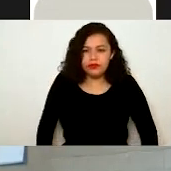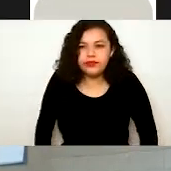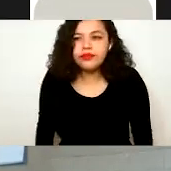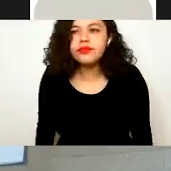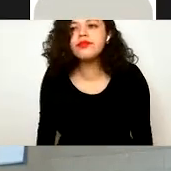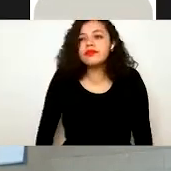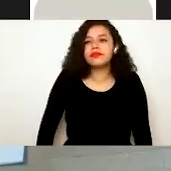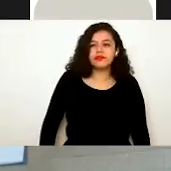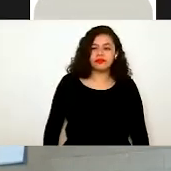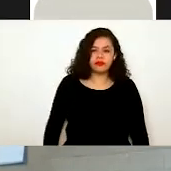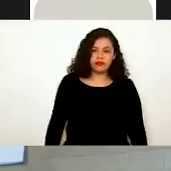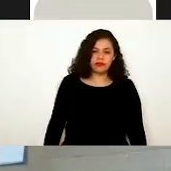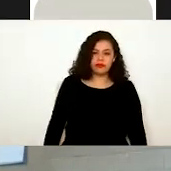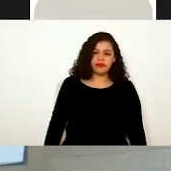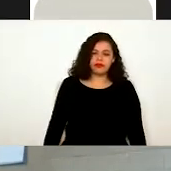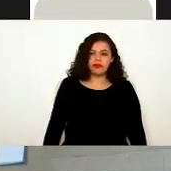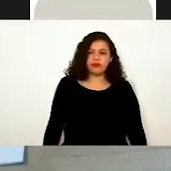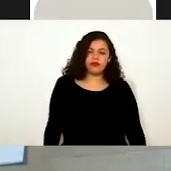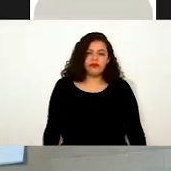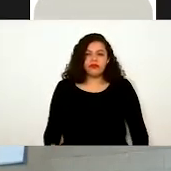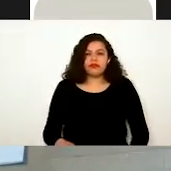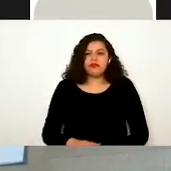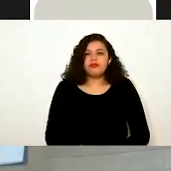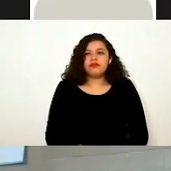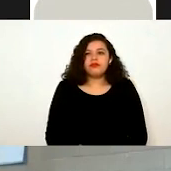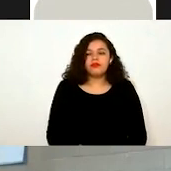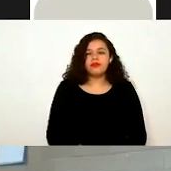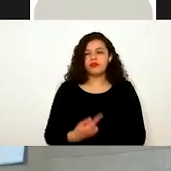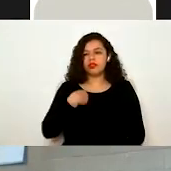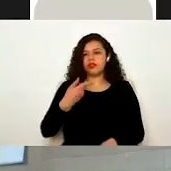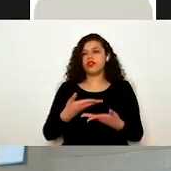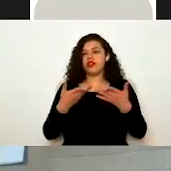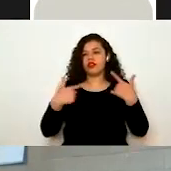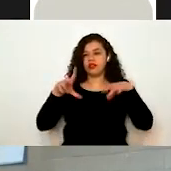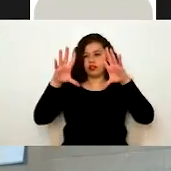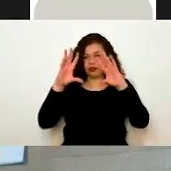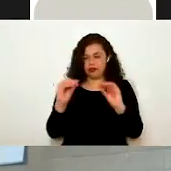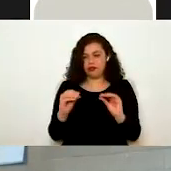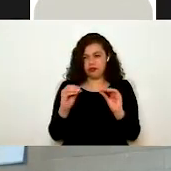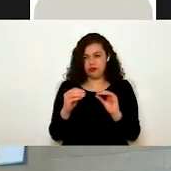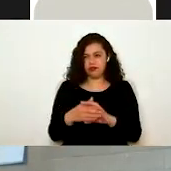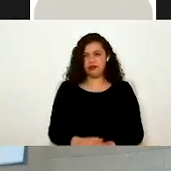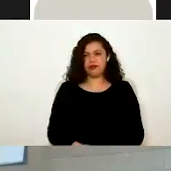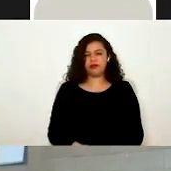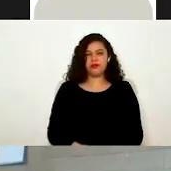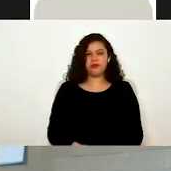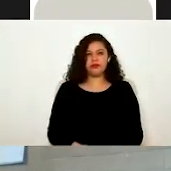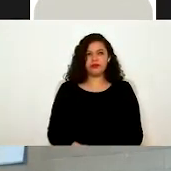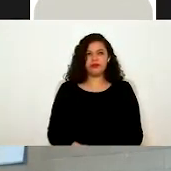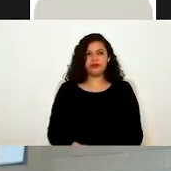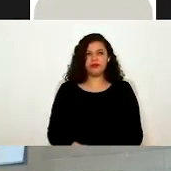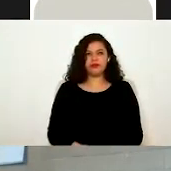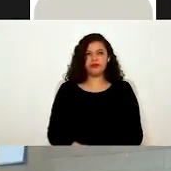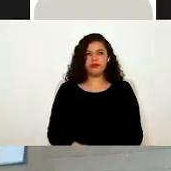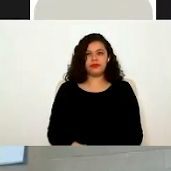dejar de compartir la presentación. Bueno, antes de hacer el recorrido,